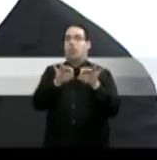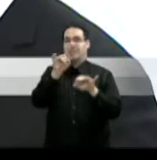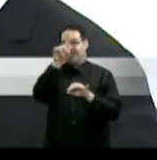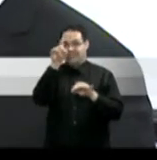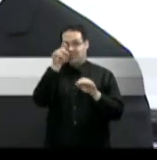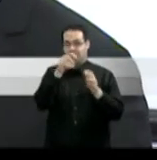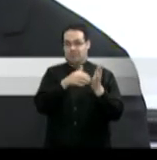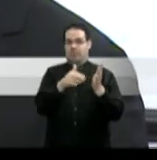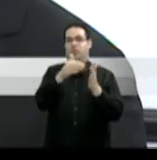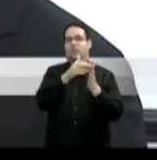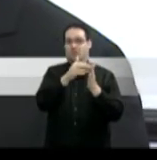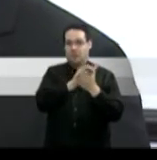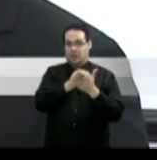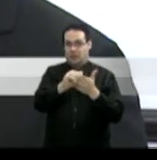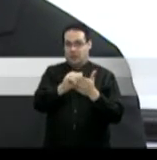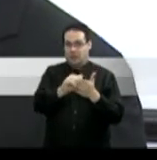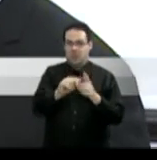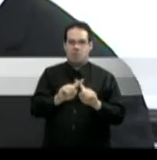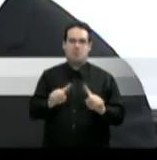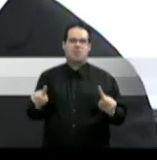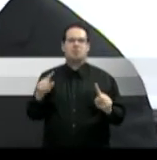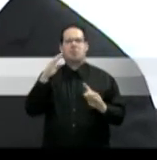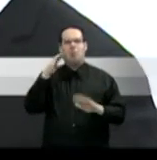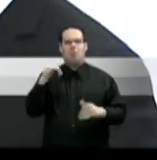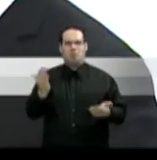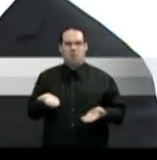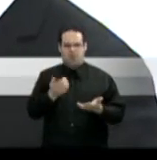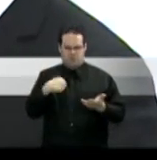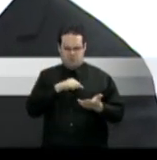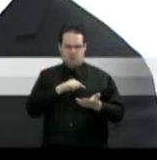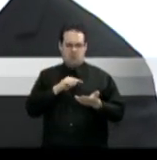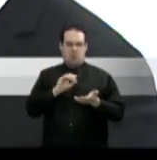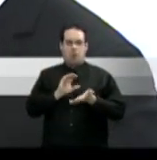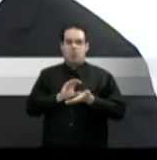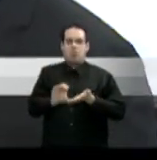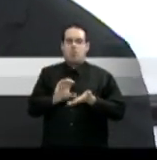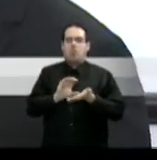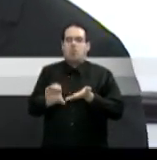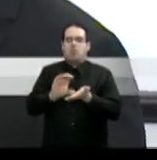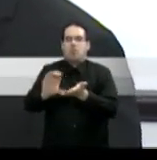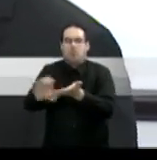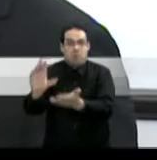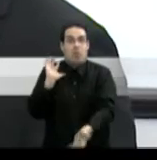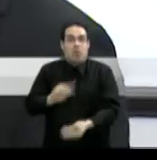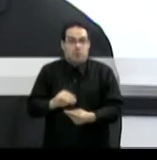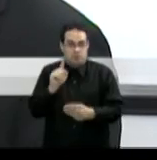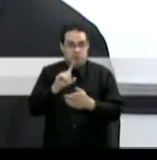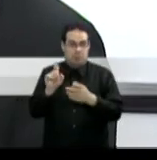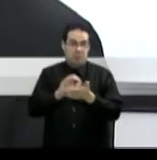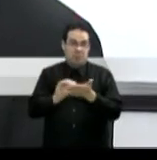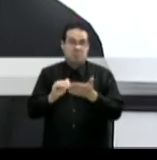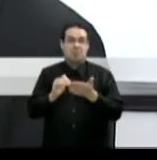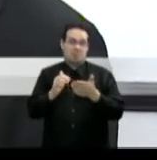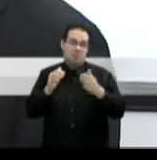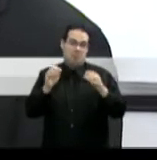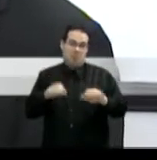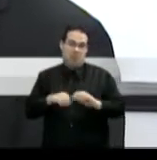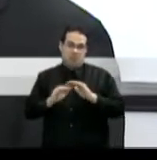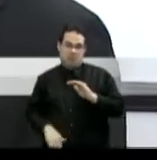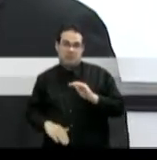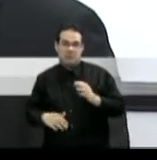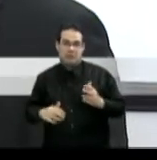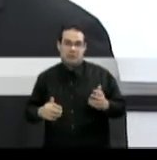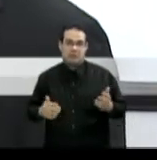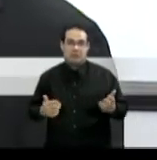gastar tanto esto es algo que se va a hacer por etapas no no no es un impuesto un mecanismo nuevo de recaudación que se puede